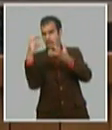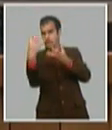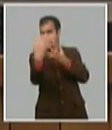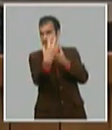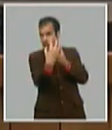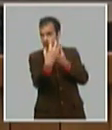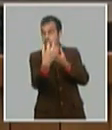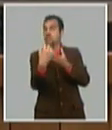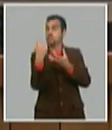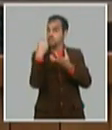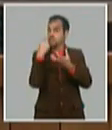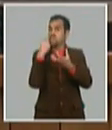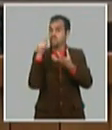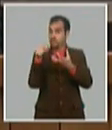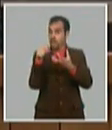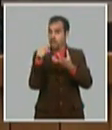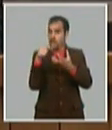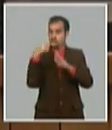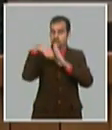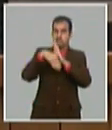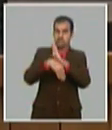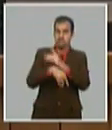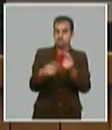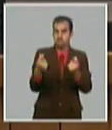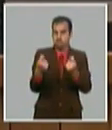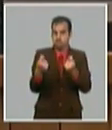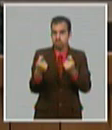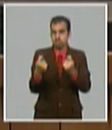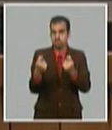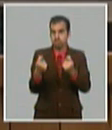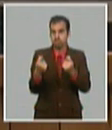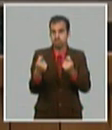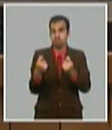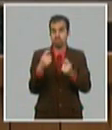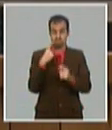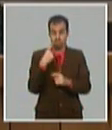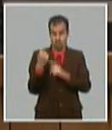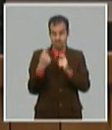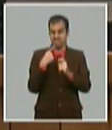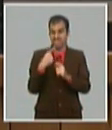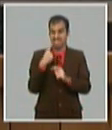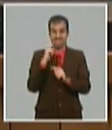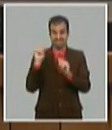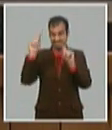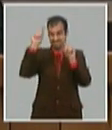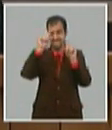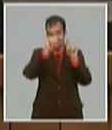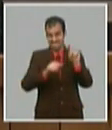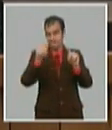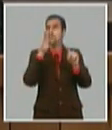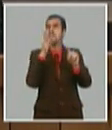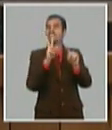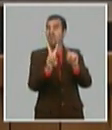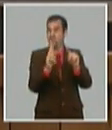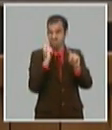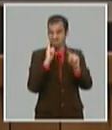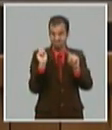también la bibliografía está manejando lo que le llaman la W o la W que es caída